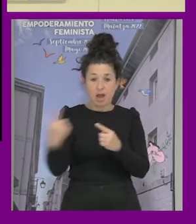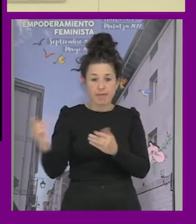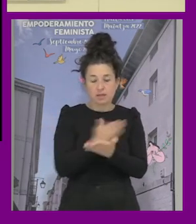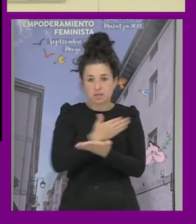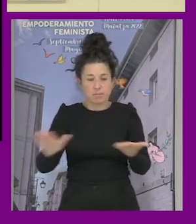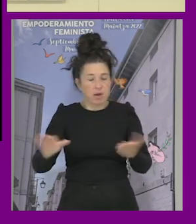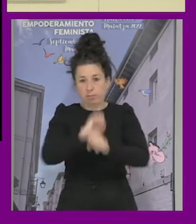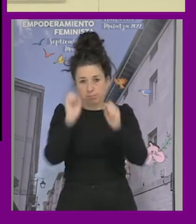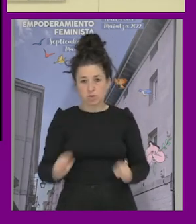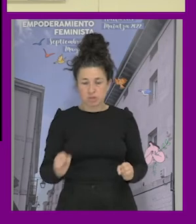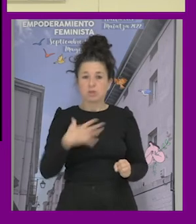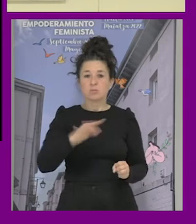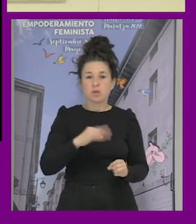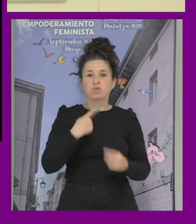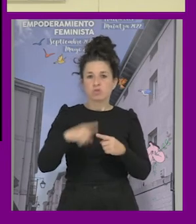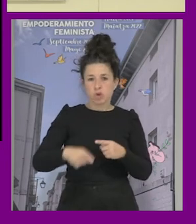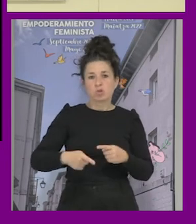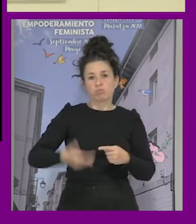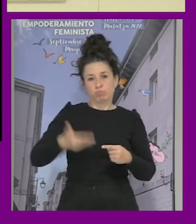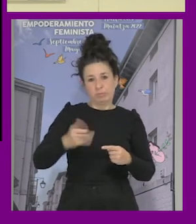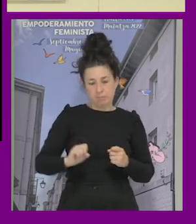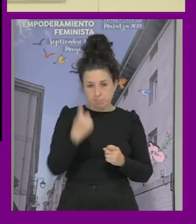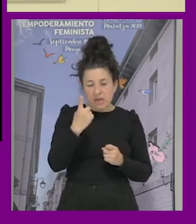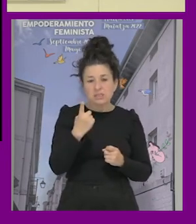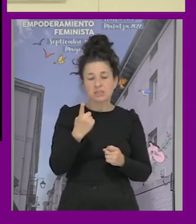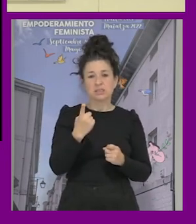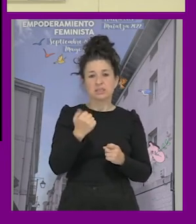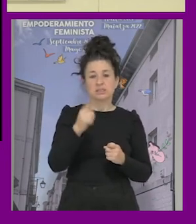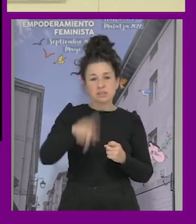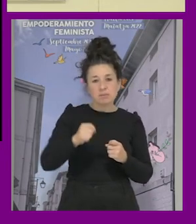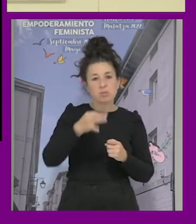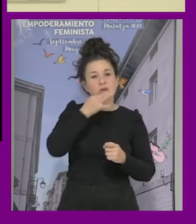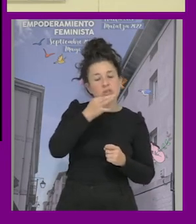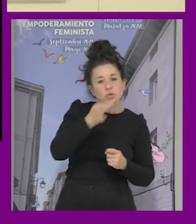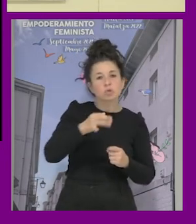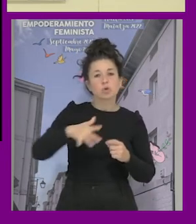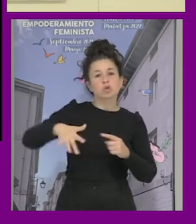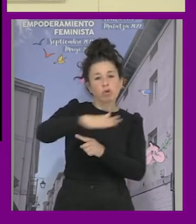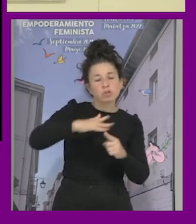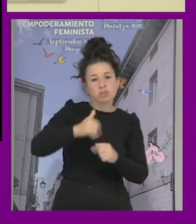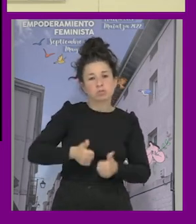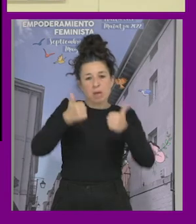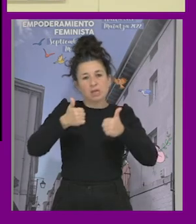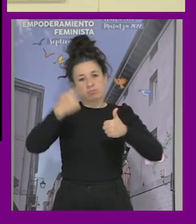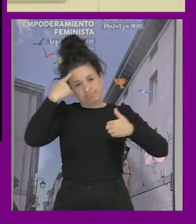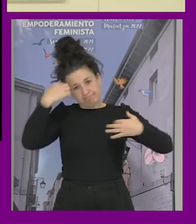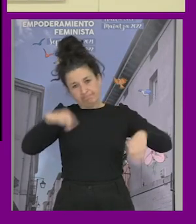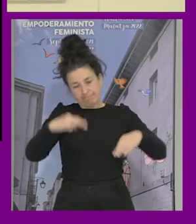hacer cosas más potentes establecemos marcos y discursos más coherentes que eso a veces también ayuda